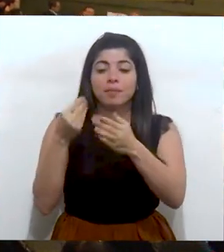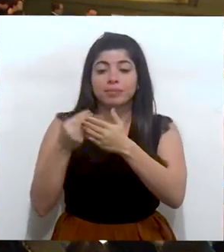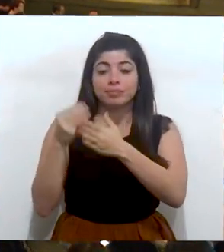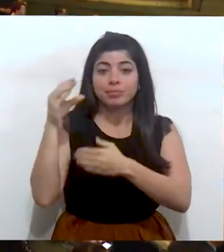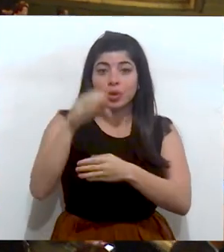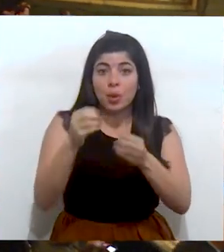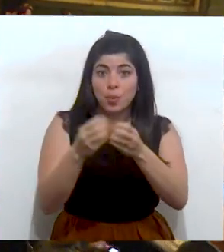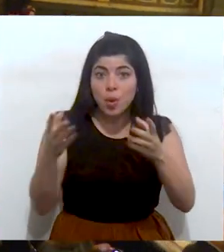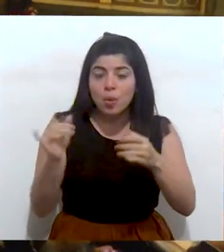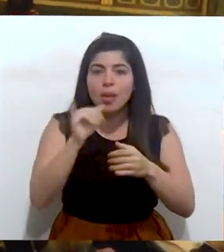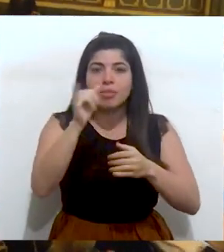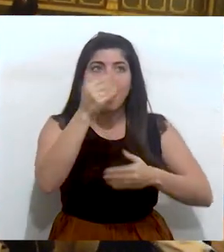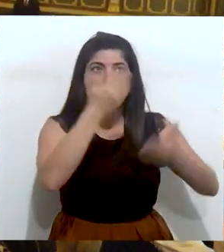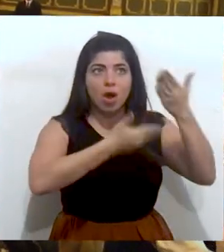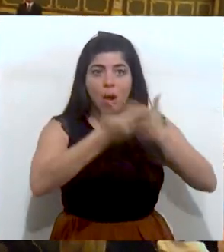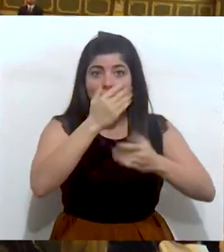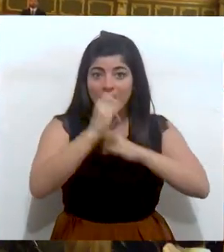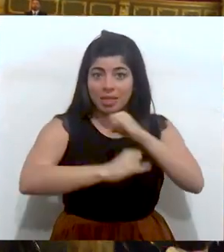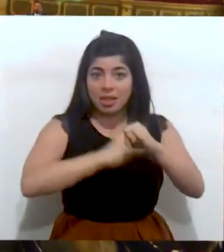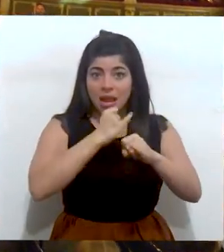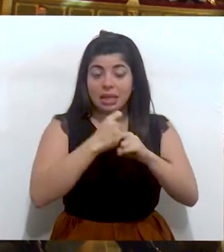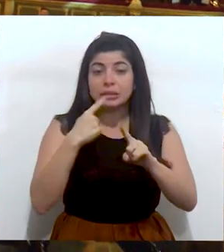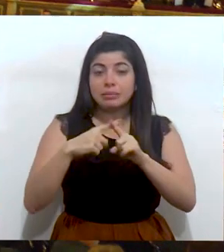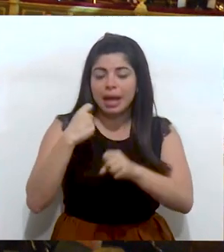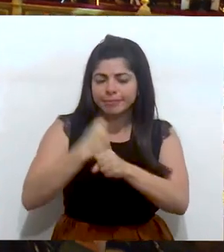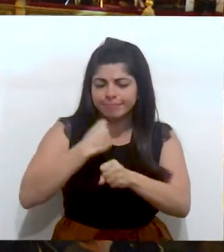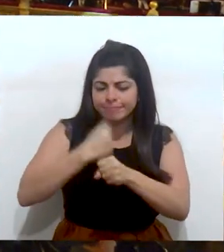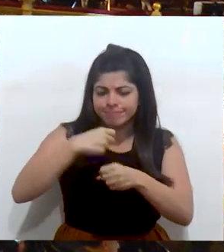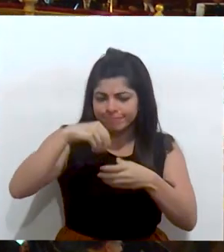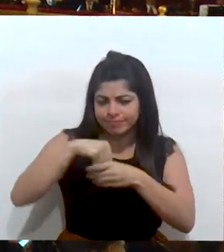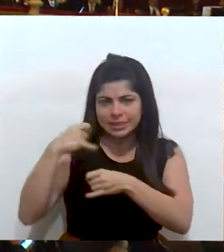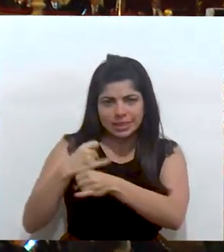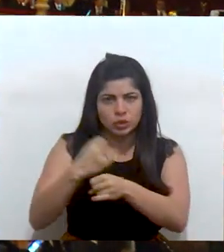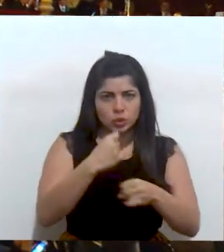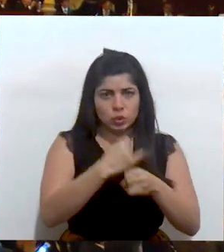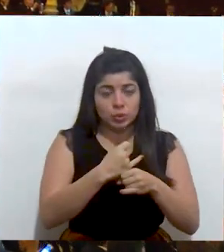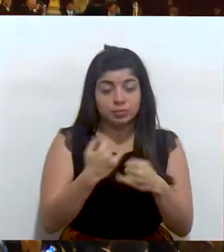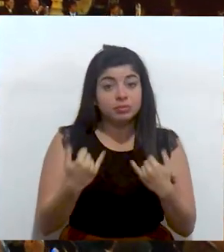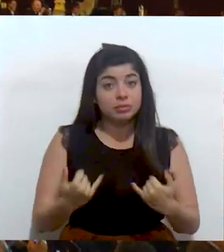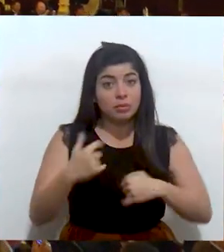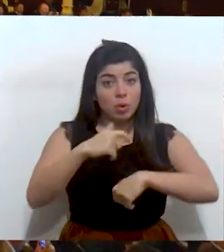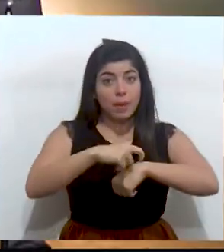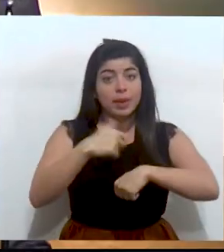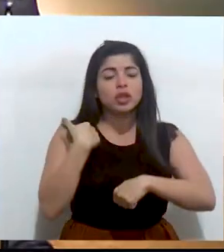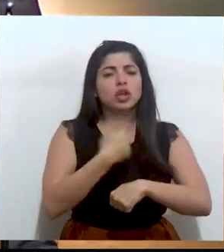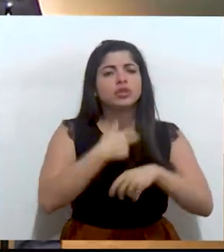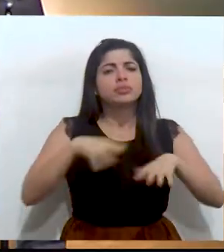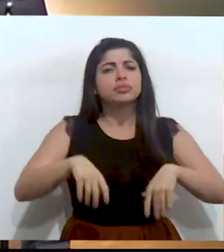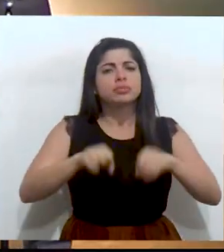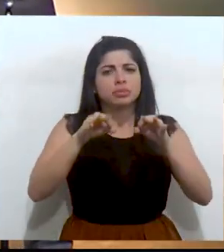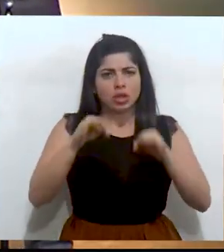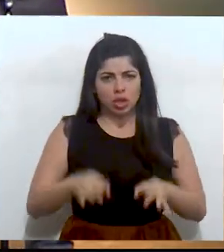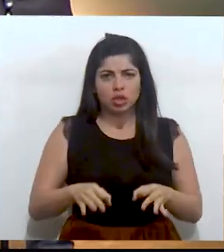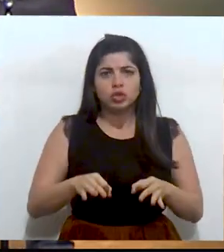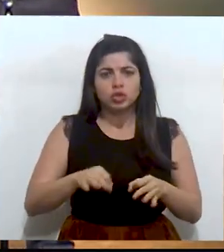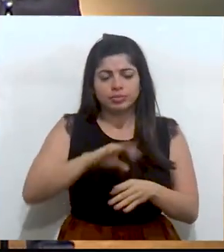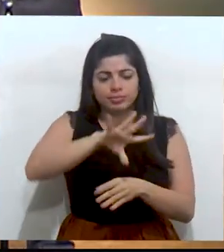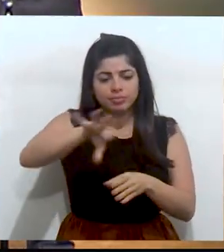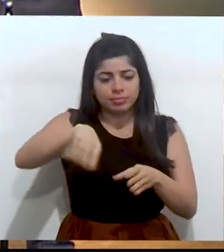para la inversión pública, para la cooperación internacional y para el quehacer institucional. En esta ocasión tomamos la decisión de